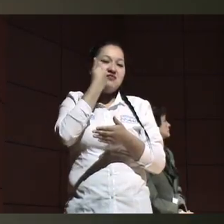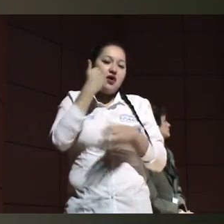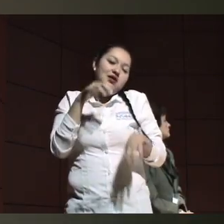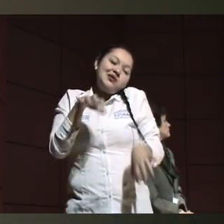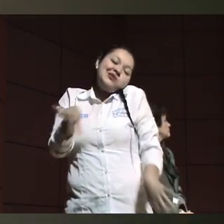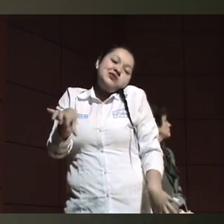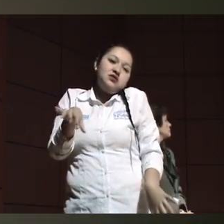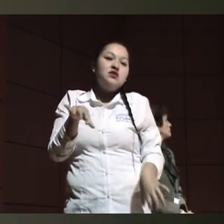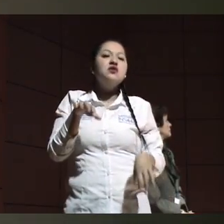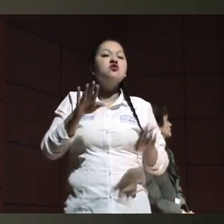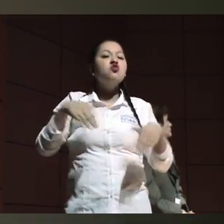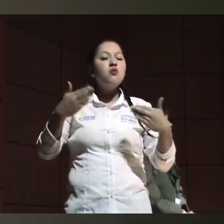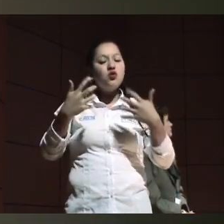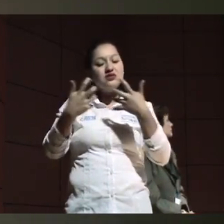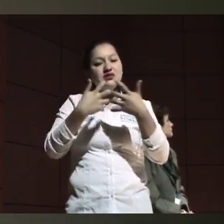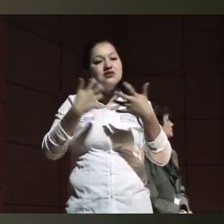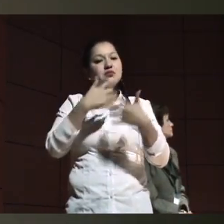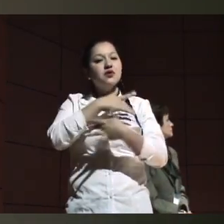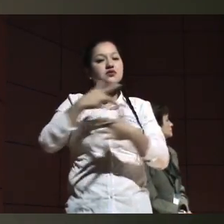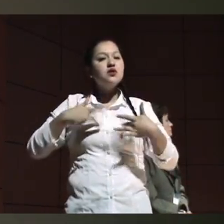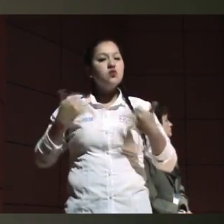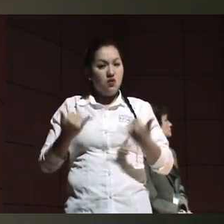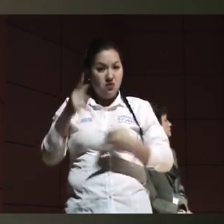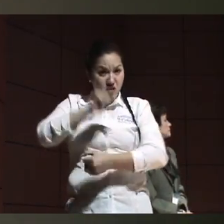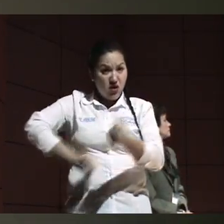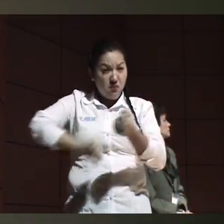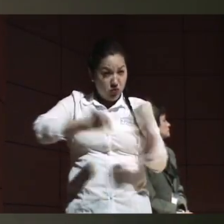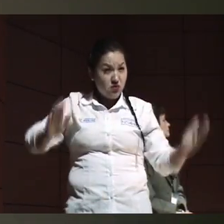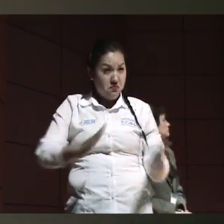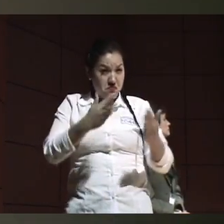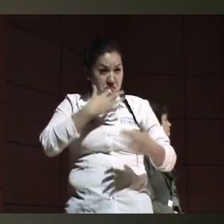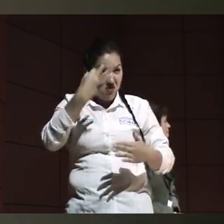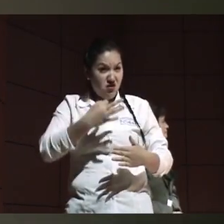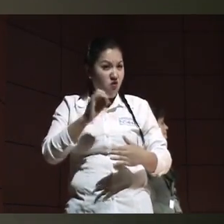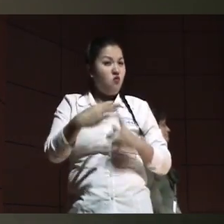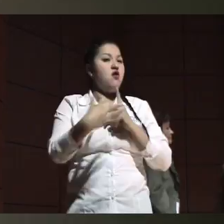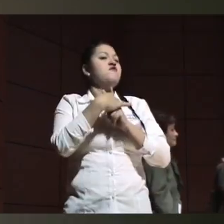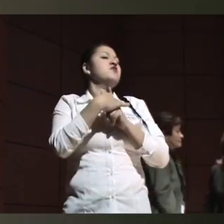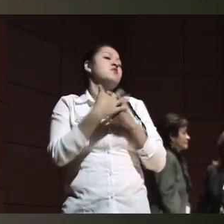vemos afectados o beneficiados dentro de este programa.